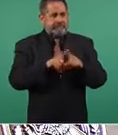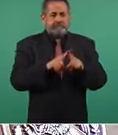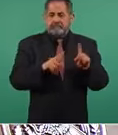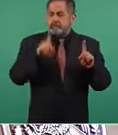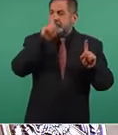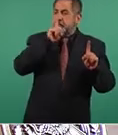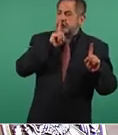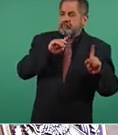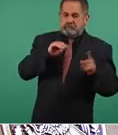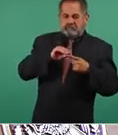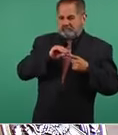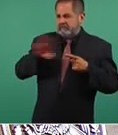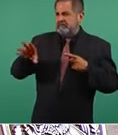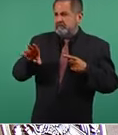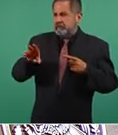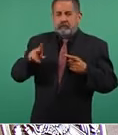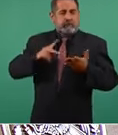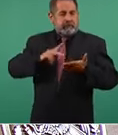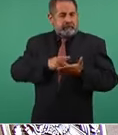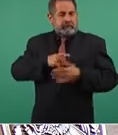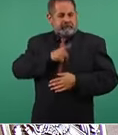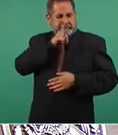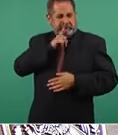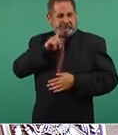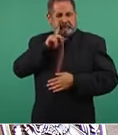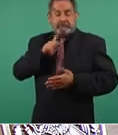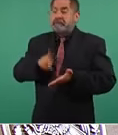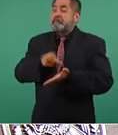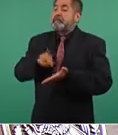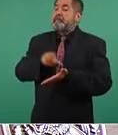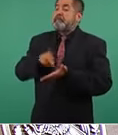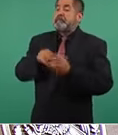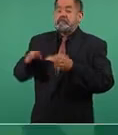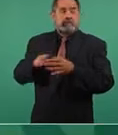que se repite muchas veces puede convertirse en verdad.